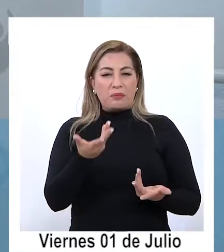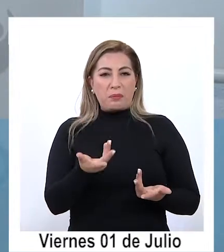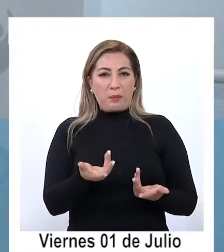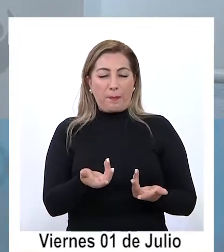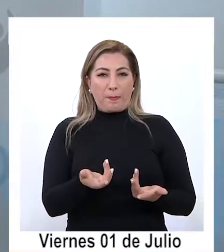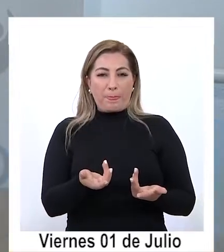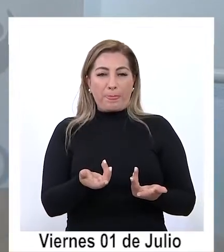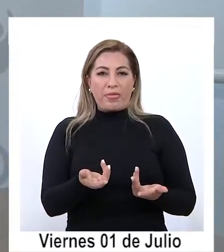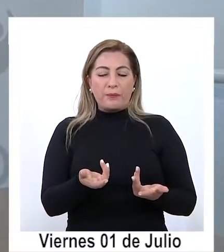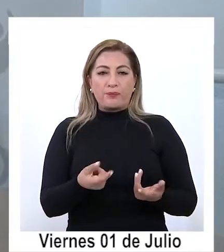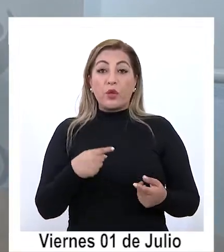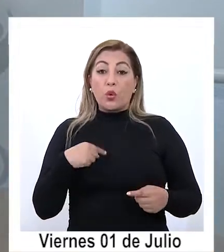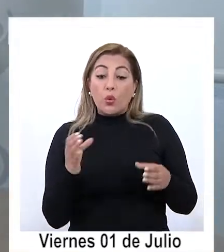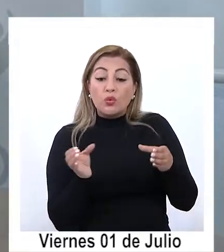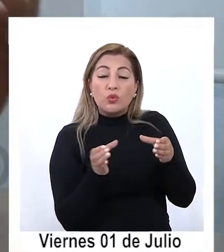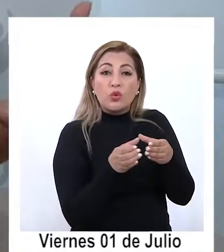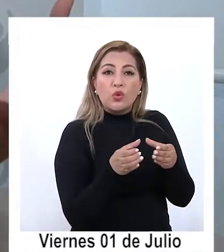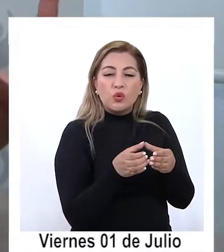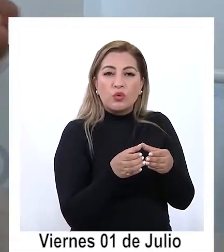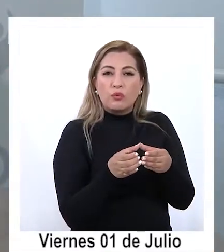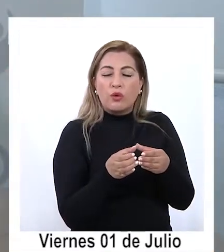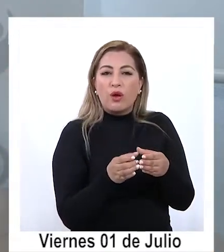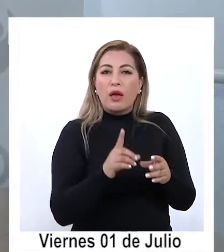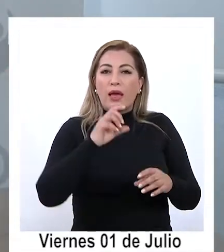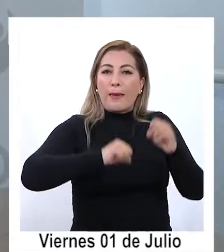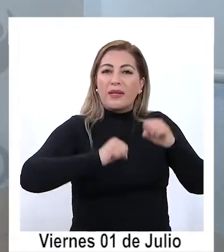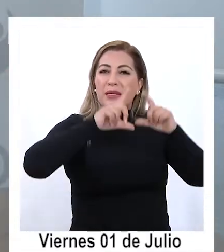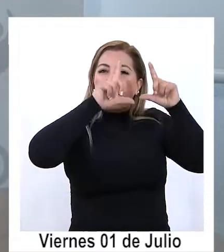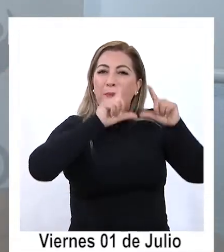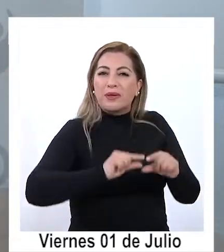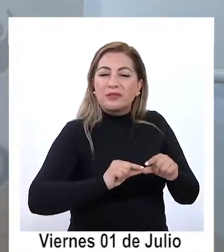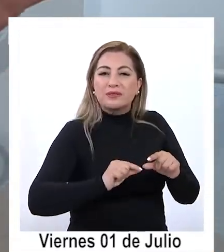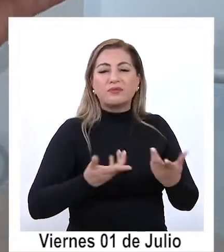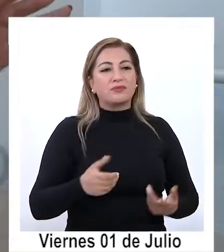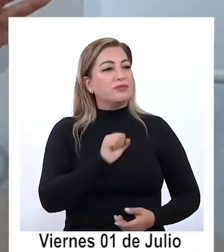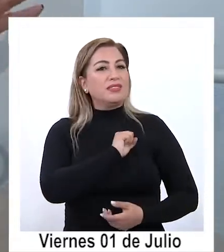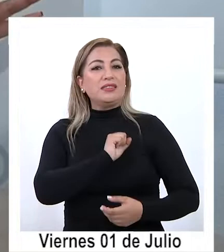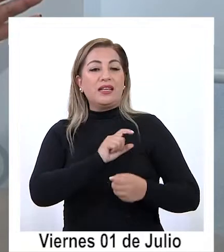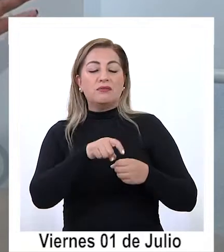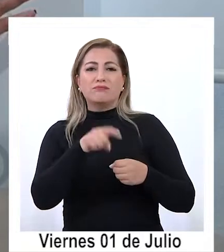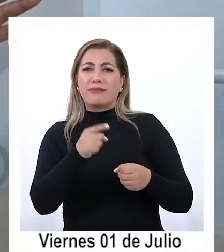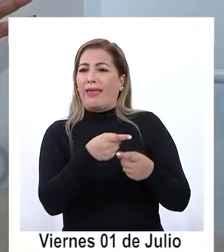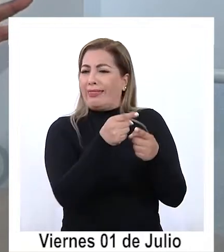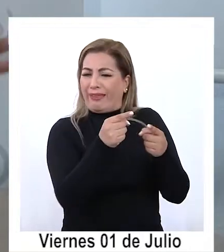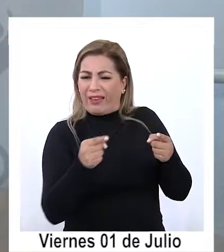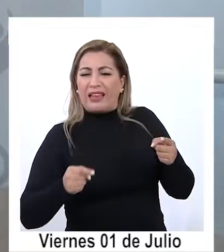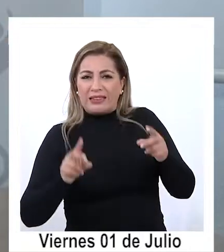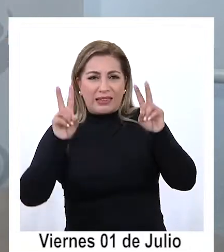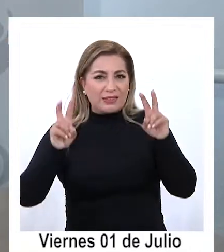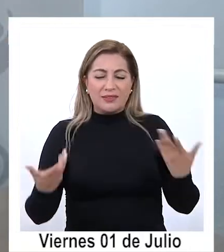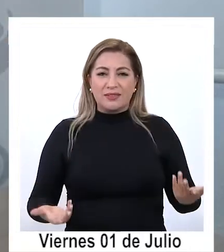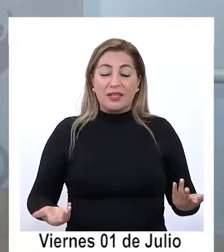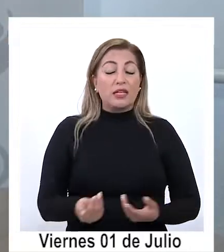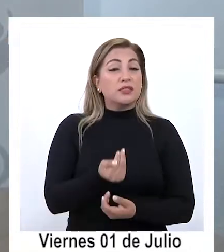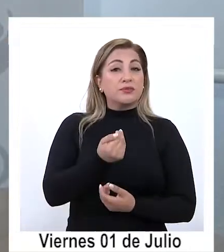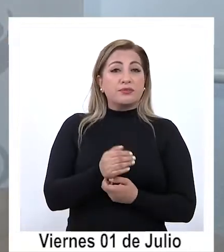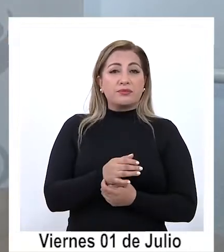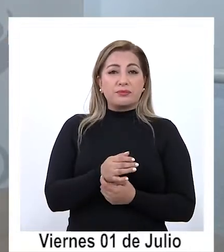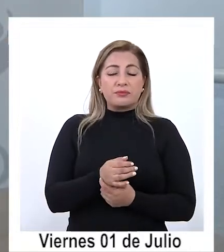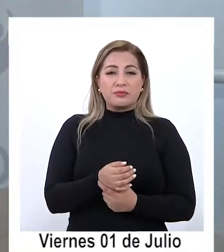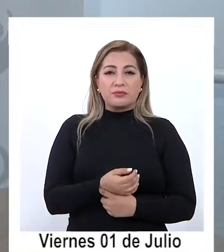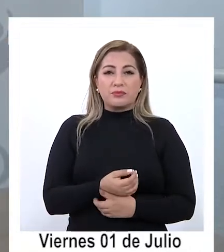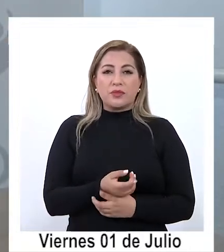un sector respecto de los más pequeños entonces la descentralización la podemos ver en distintos ámbitos ¿no? y nosotros